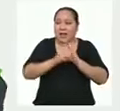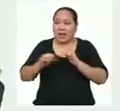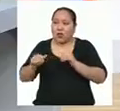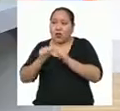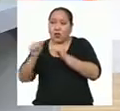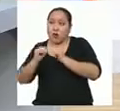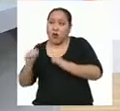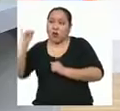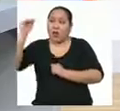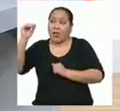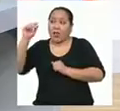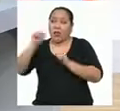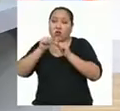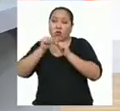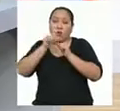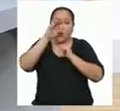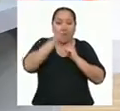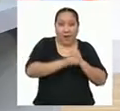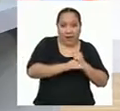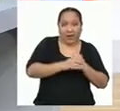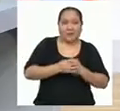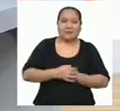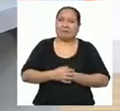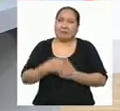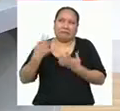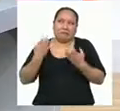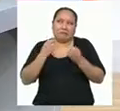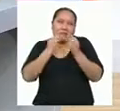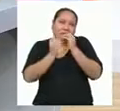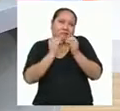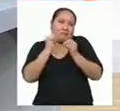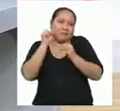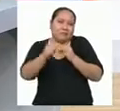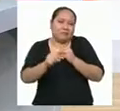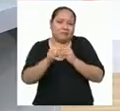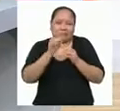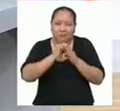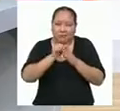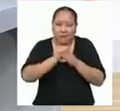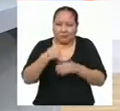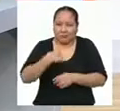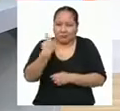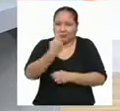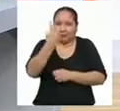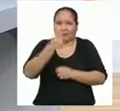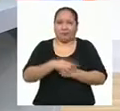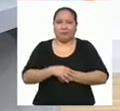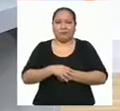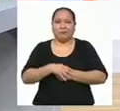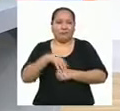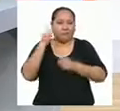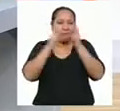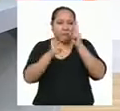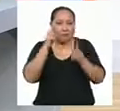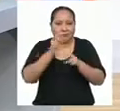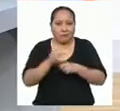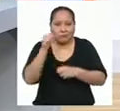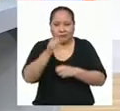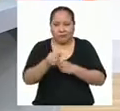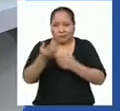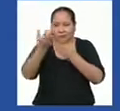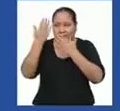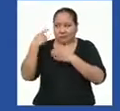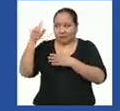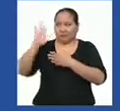de mi variable. A ver, quisiera resolver un ejercicio yo solita. Considerando el caso